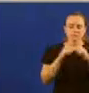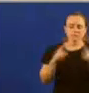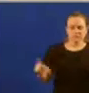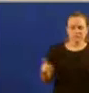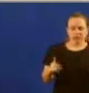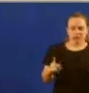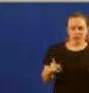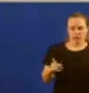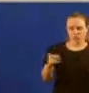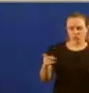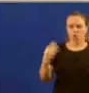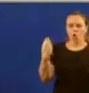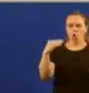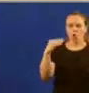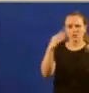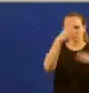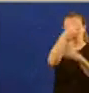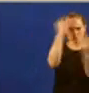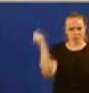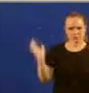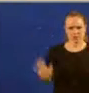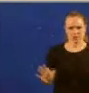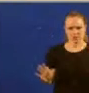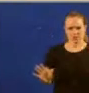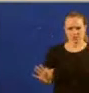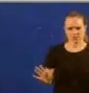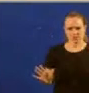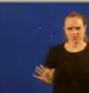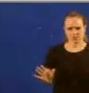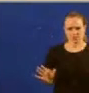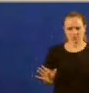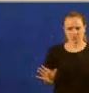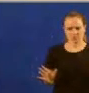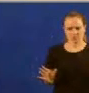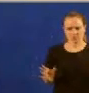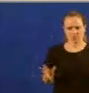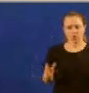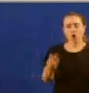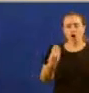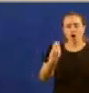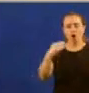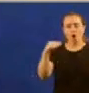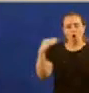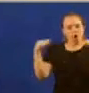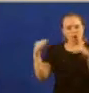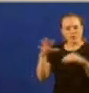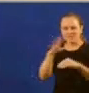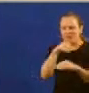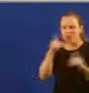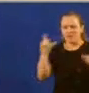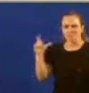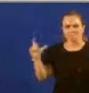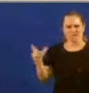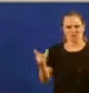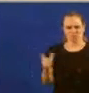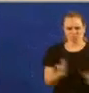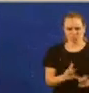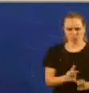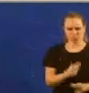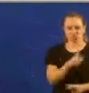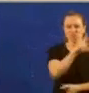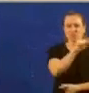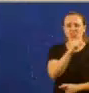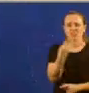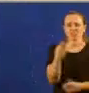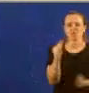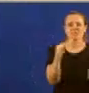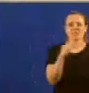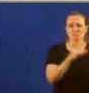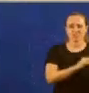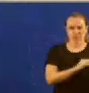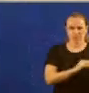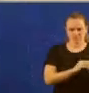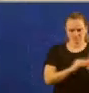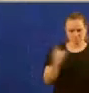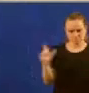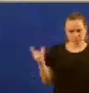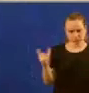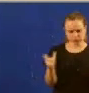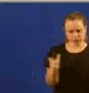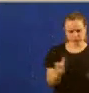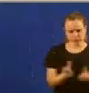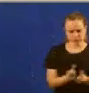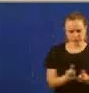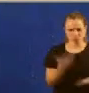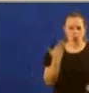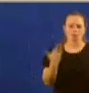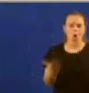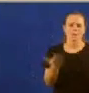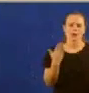da xuventude no seu discurso. Hai menos xóvenes menos xuventude que nunca. 130.000 mozos e mozas menos dos